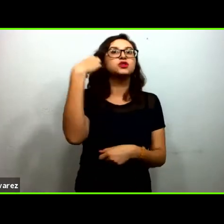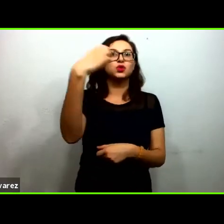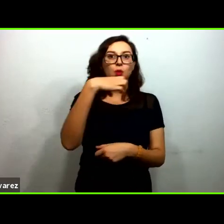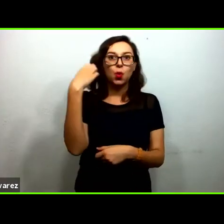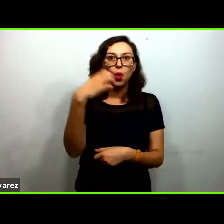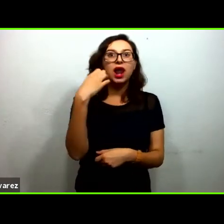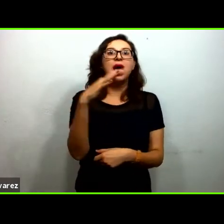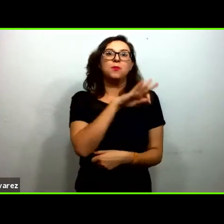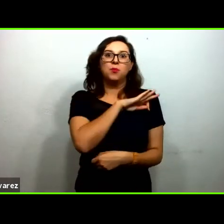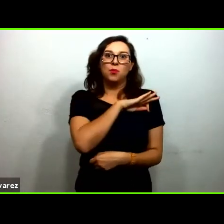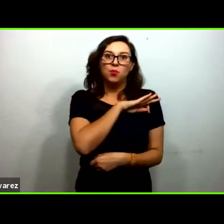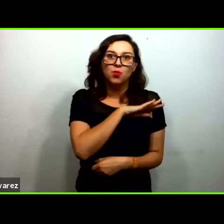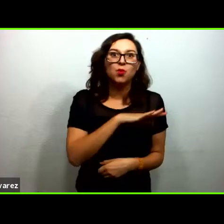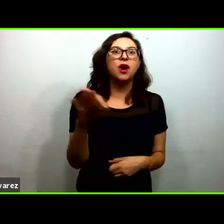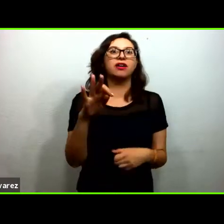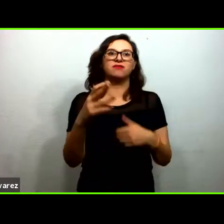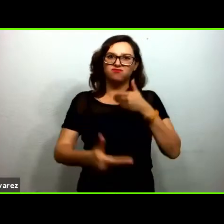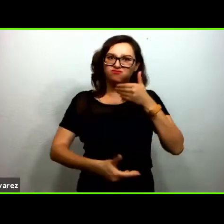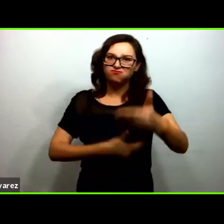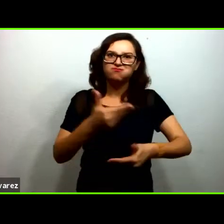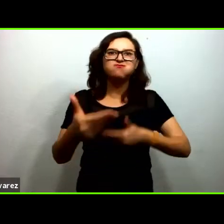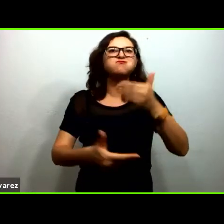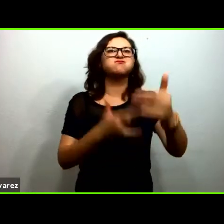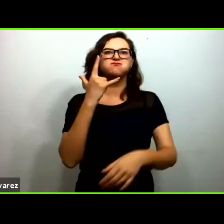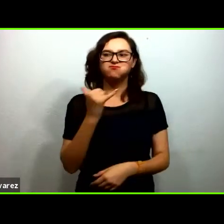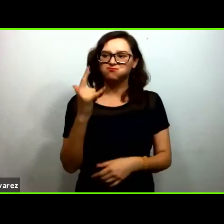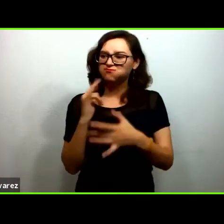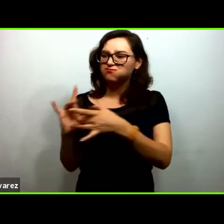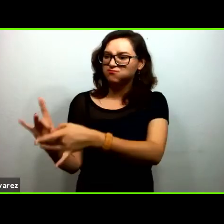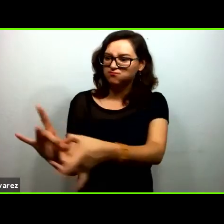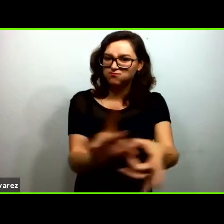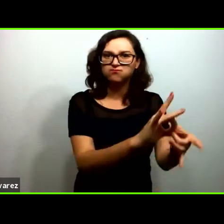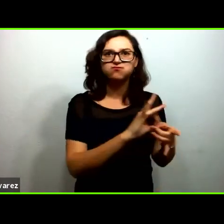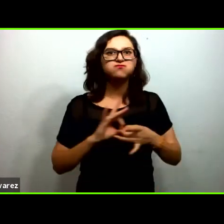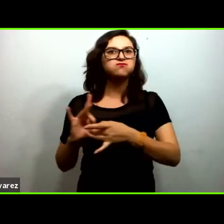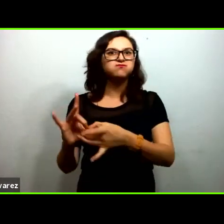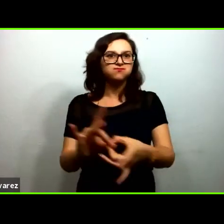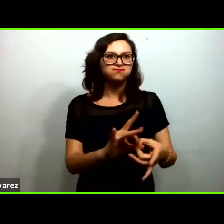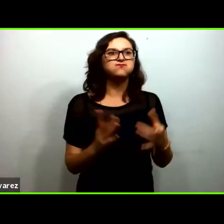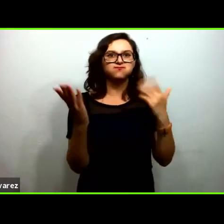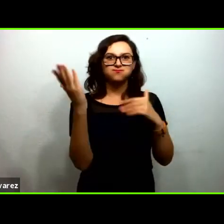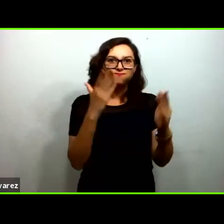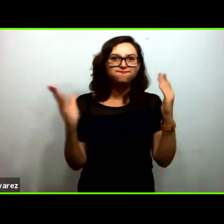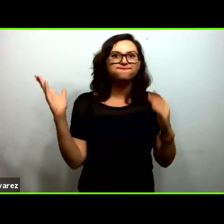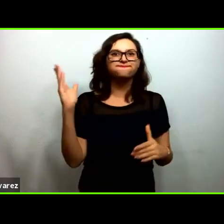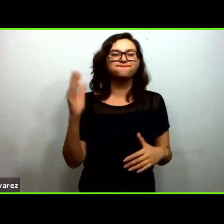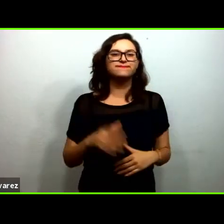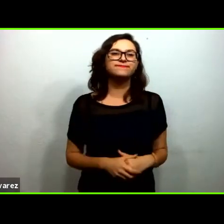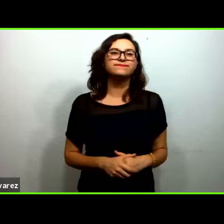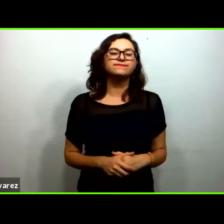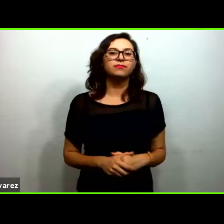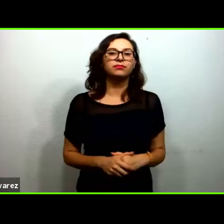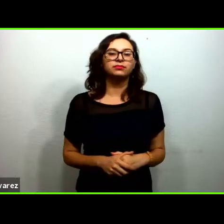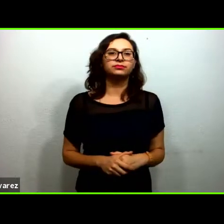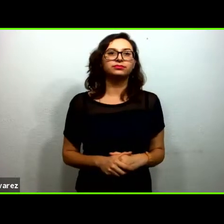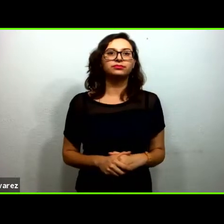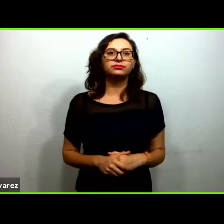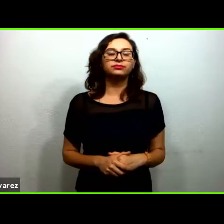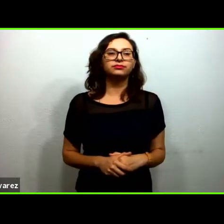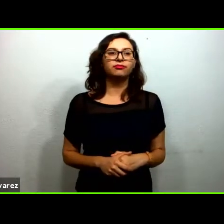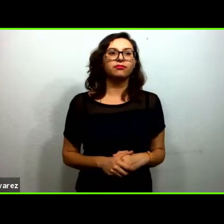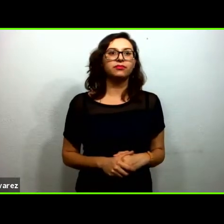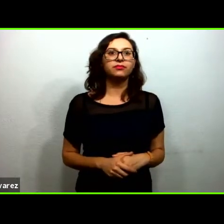salgan a construir estas alianzas y que no esperar que todo llegue desde abajo desde arriba perdón